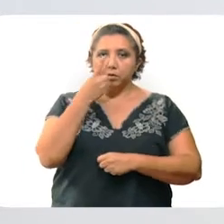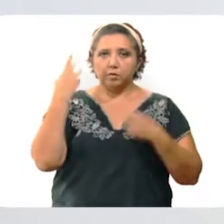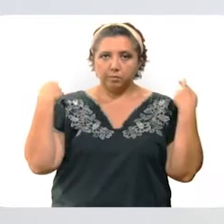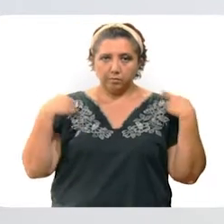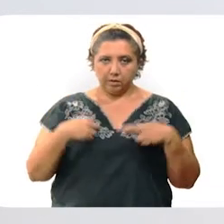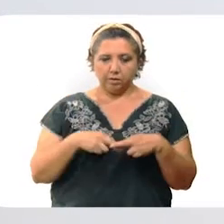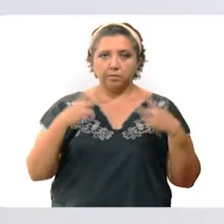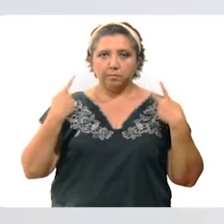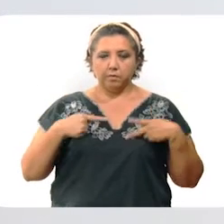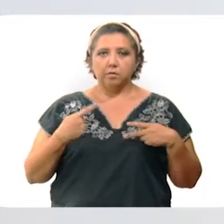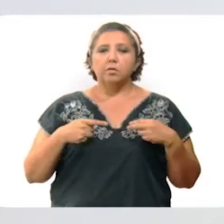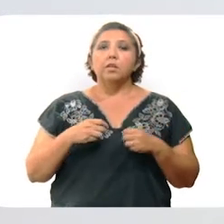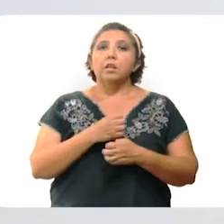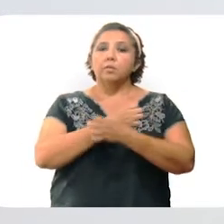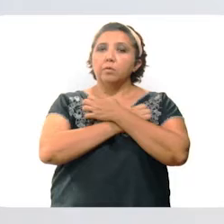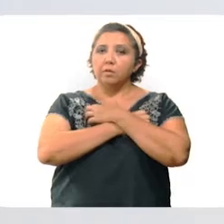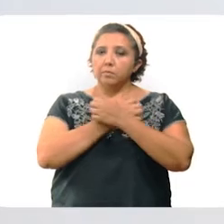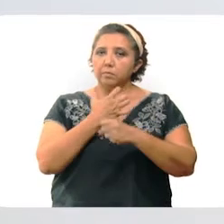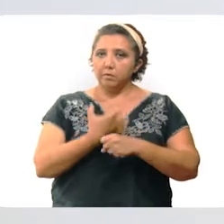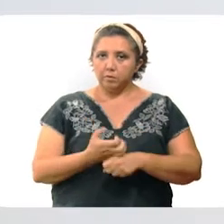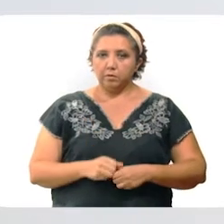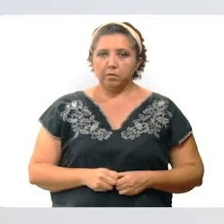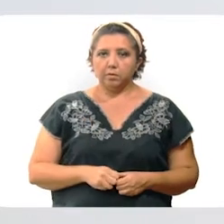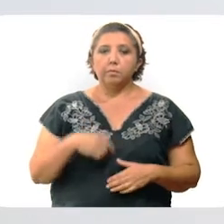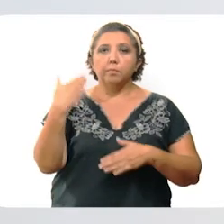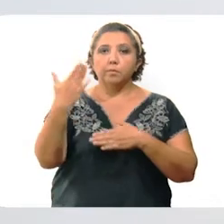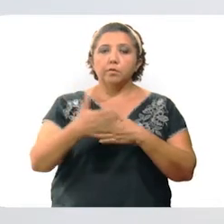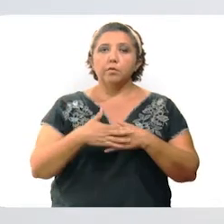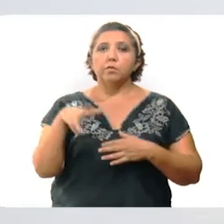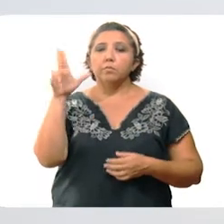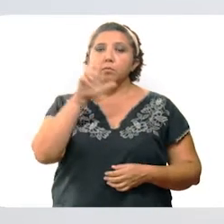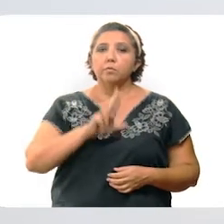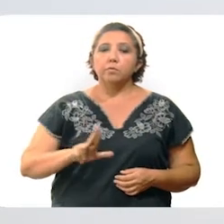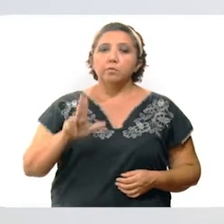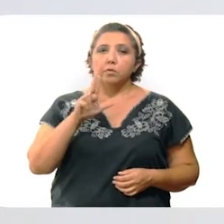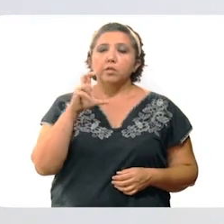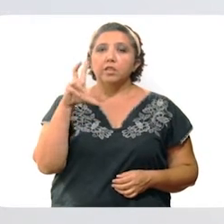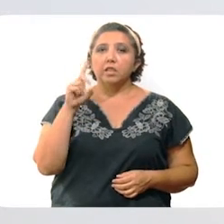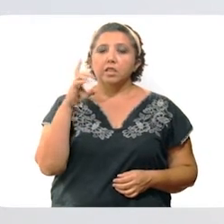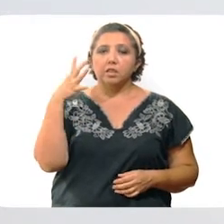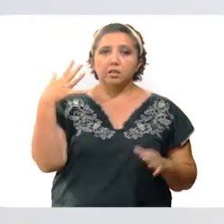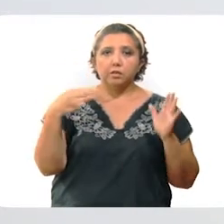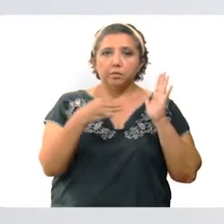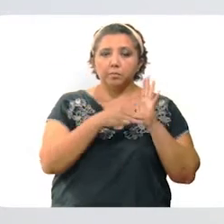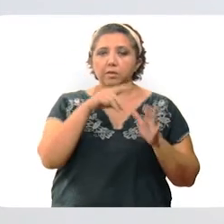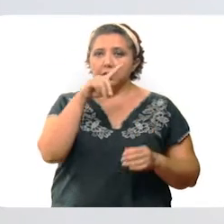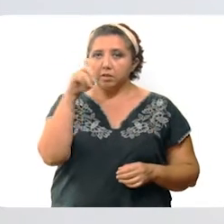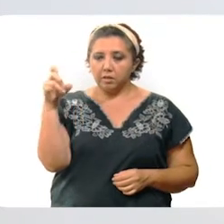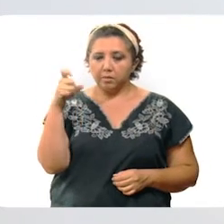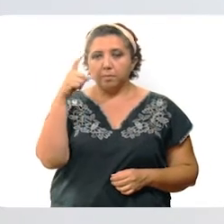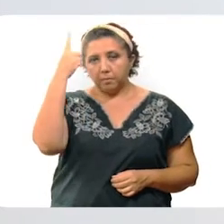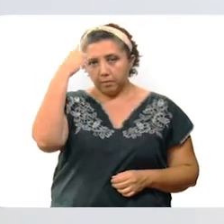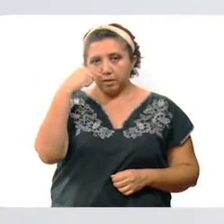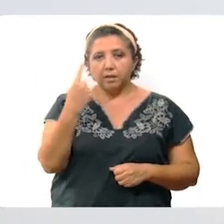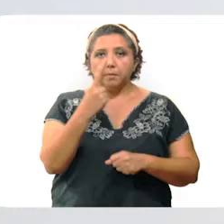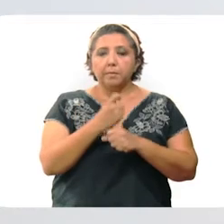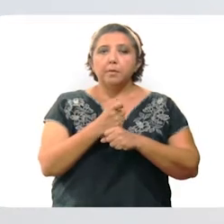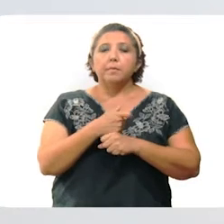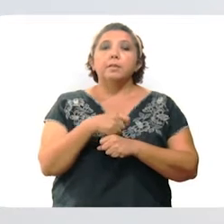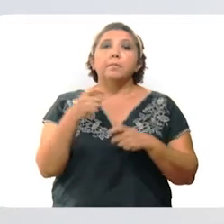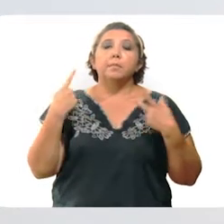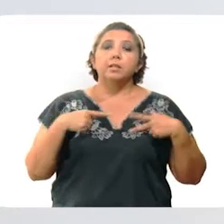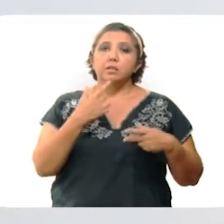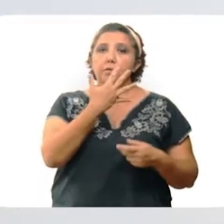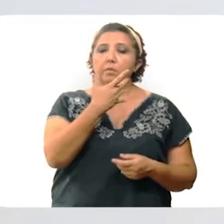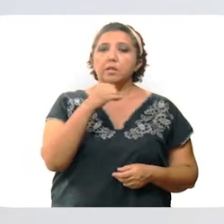de los maestros y personal educativo del estado. El próximo martes y 35 mil 100 vacunas para la primera aplicación a